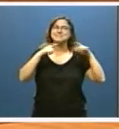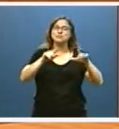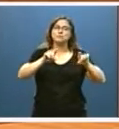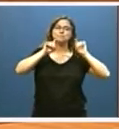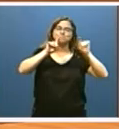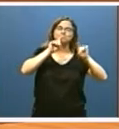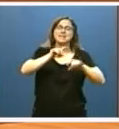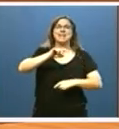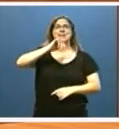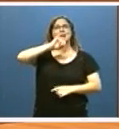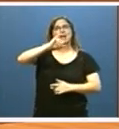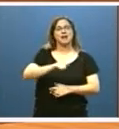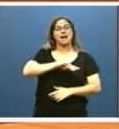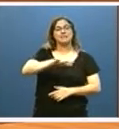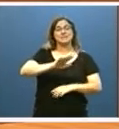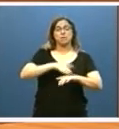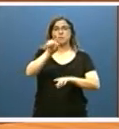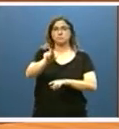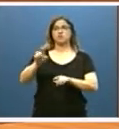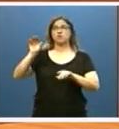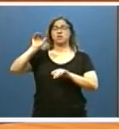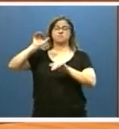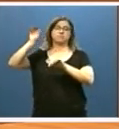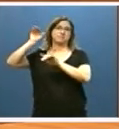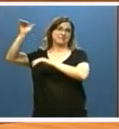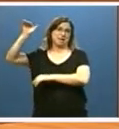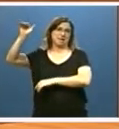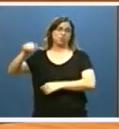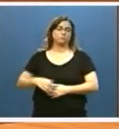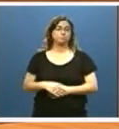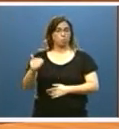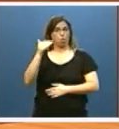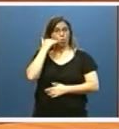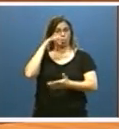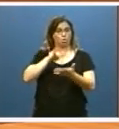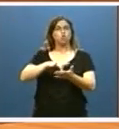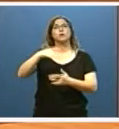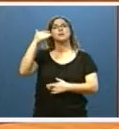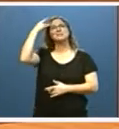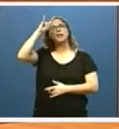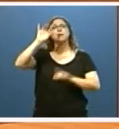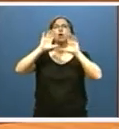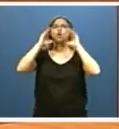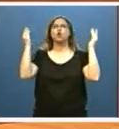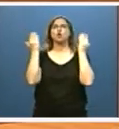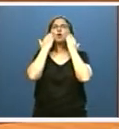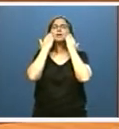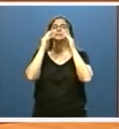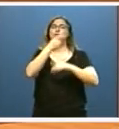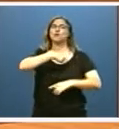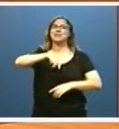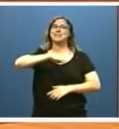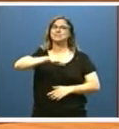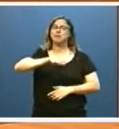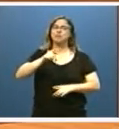para extranjeros, que se convocarán en breve. Este mes de julio se celebra en Salamanca el Congreso del Español bajo el lema Innovación,